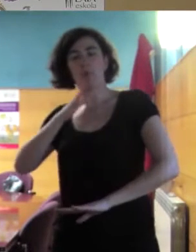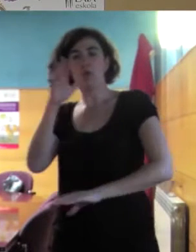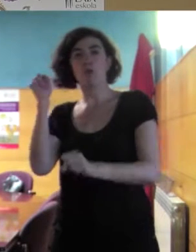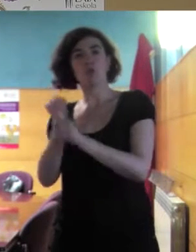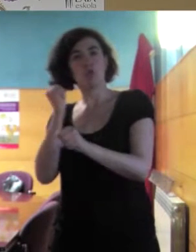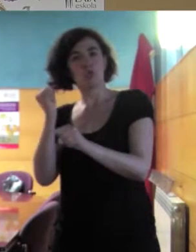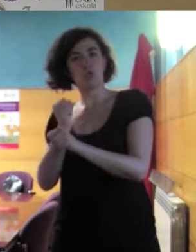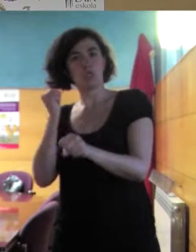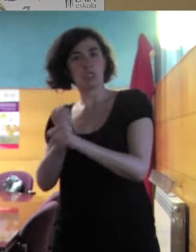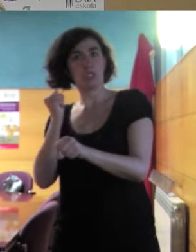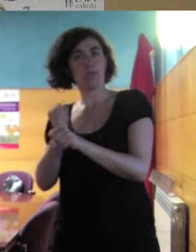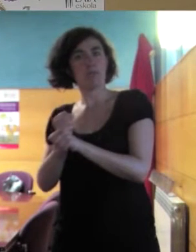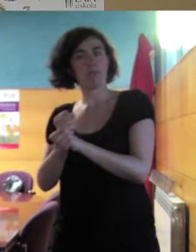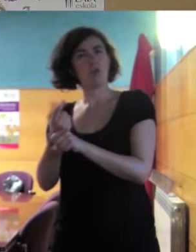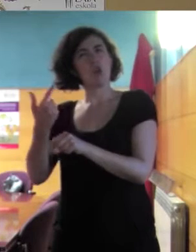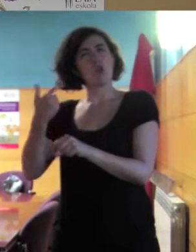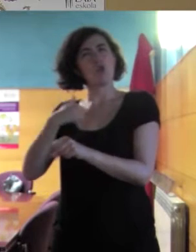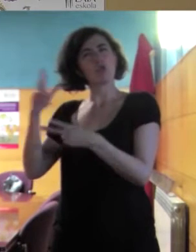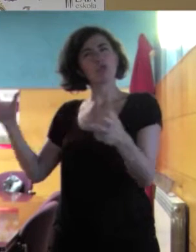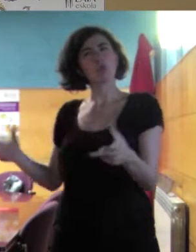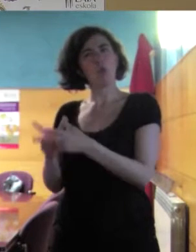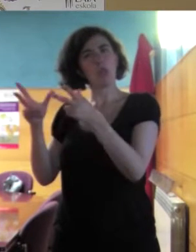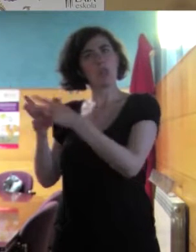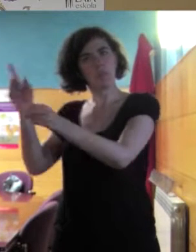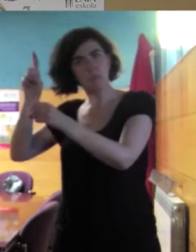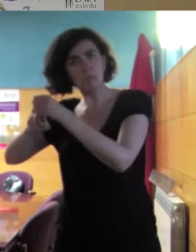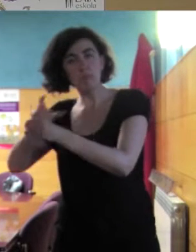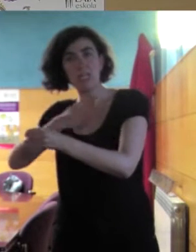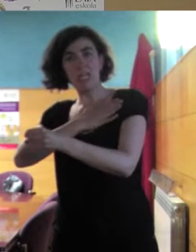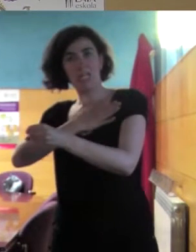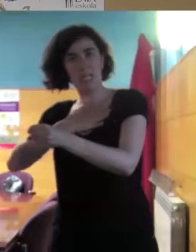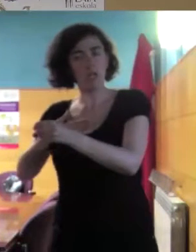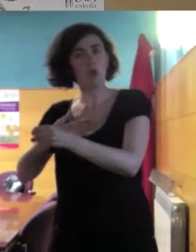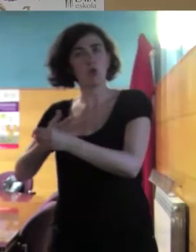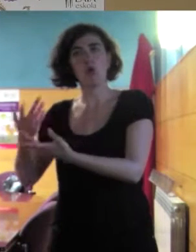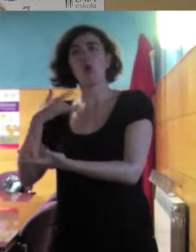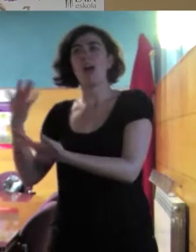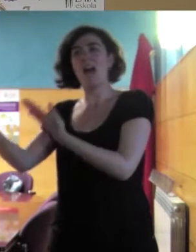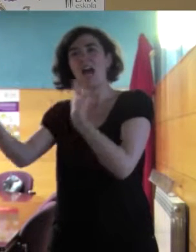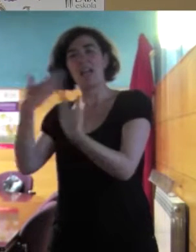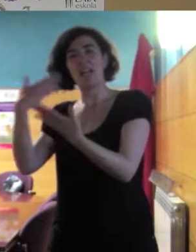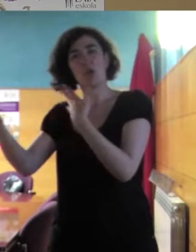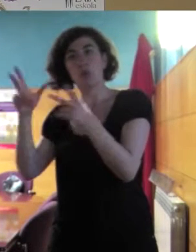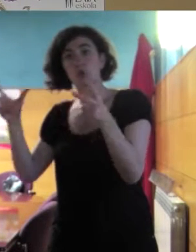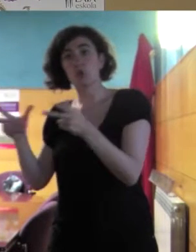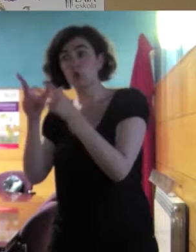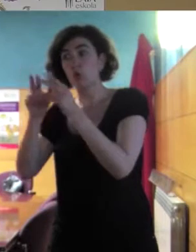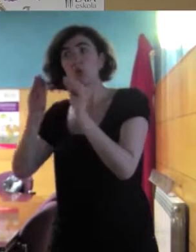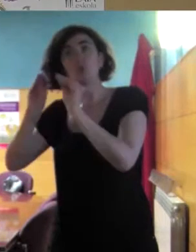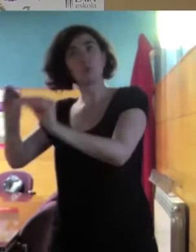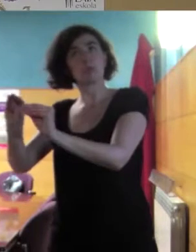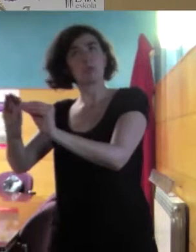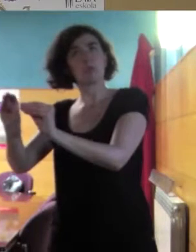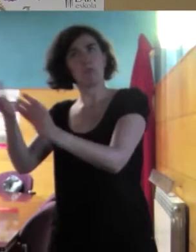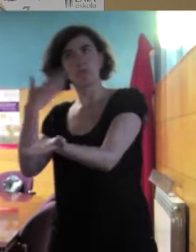sociedad receptora, es decir, establecer relaciones positivas con la sociedad de acogida o